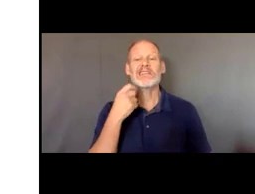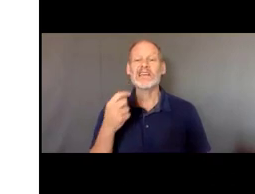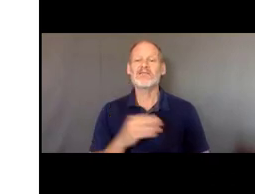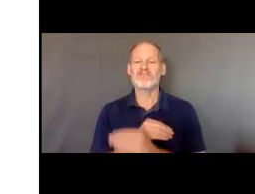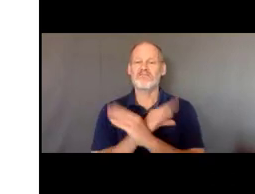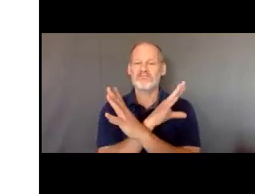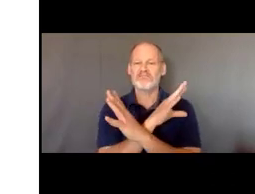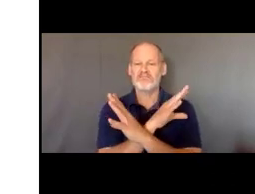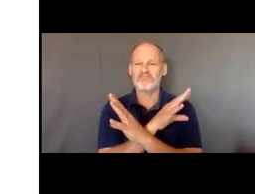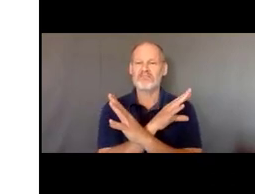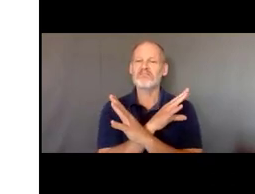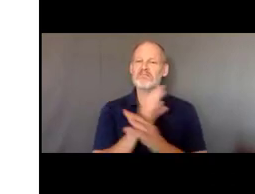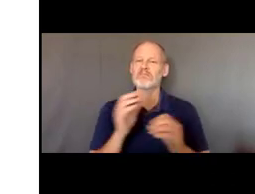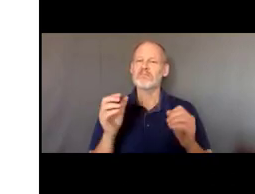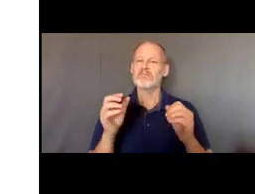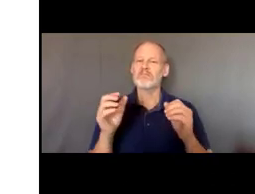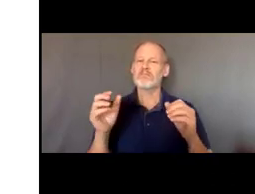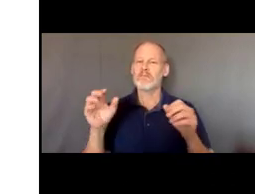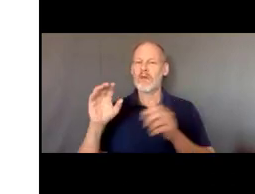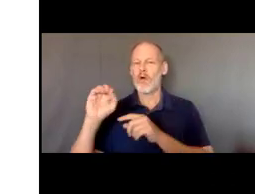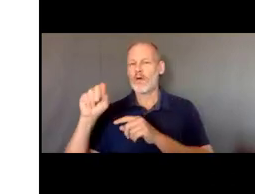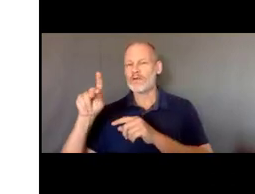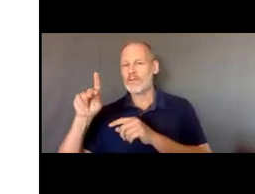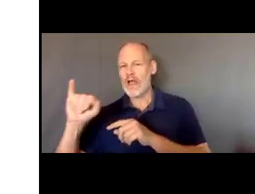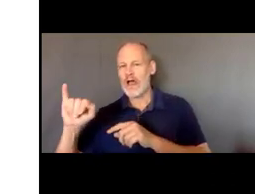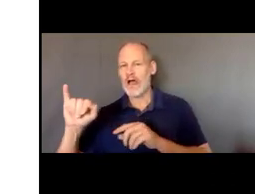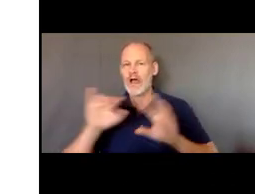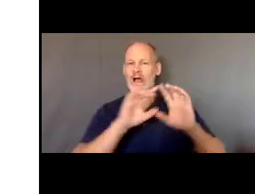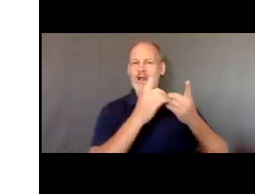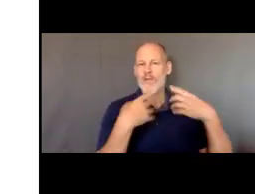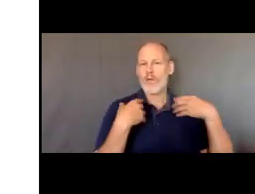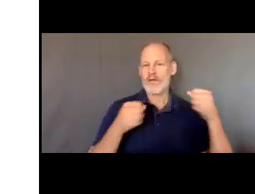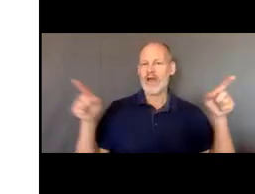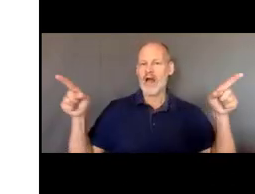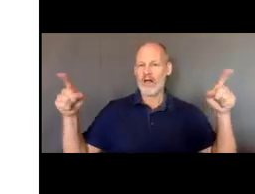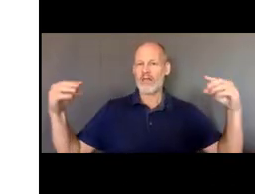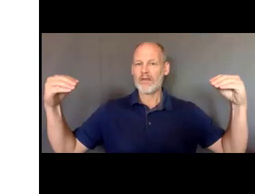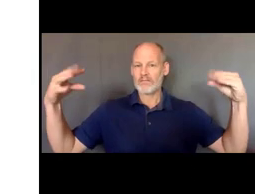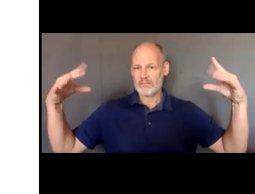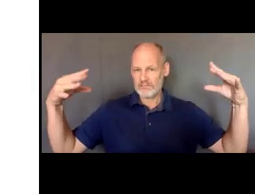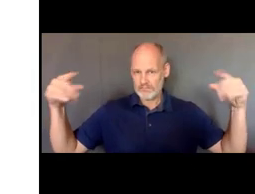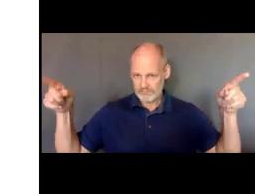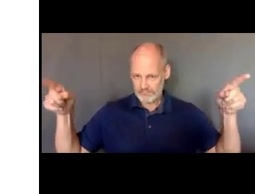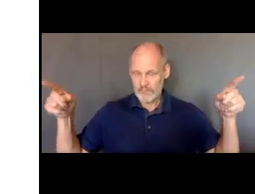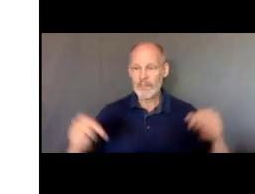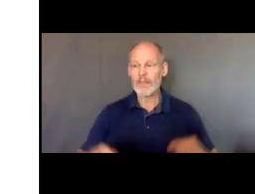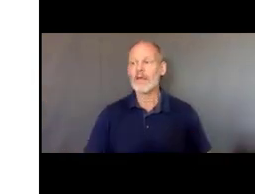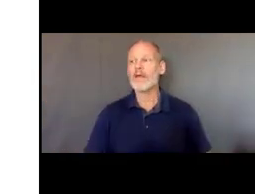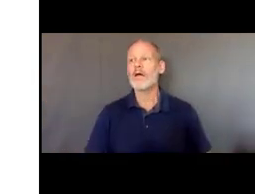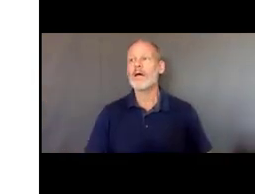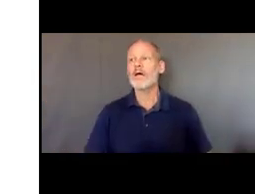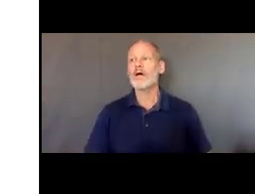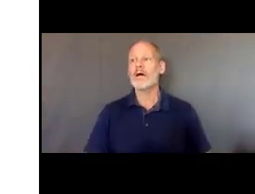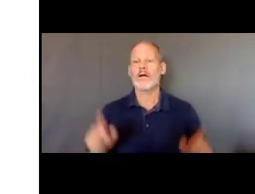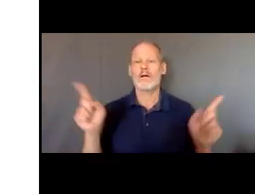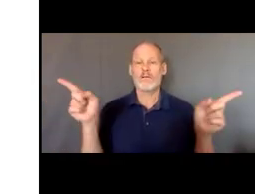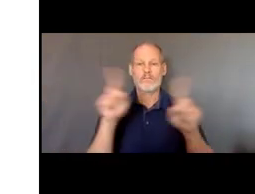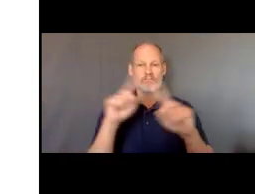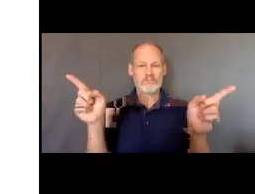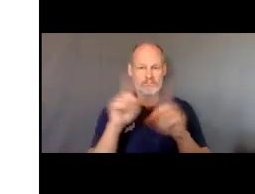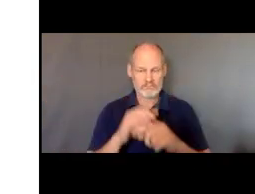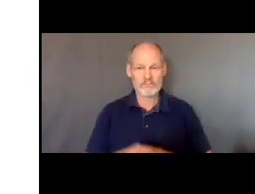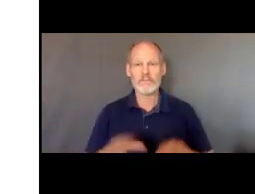con la OSPI y Departamento de Salud de hecho hace un par de semanas y básicamente la